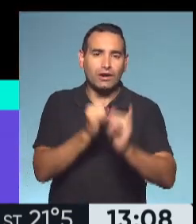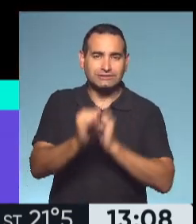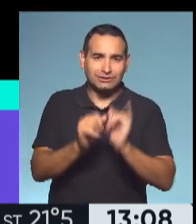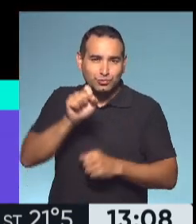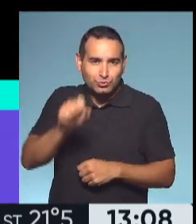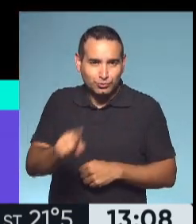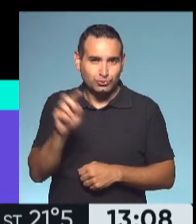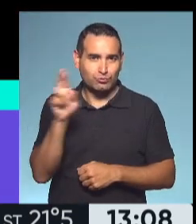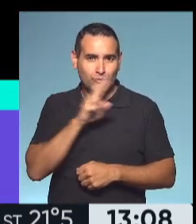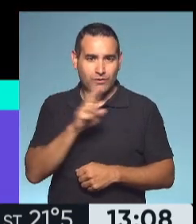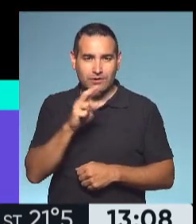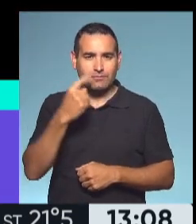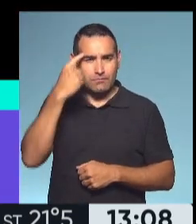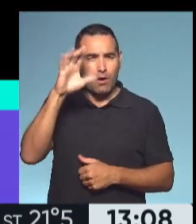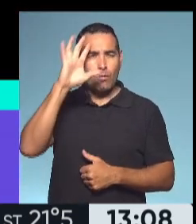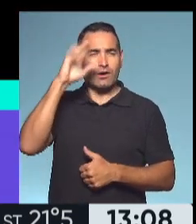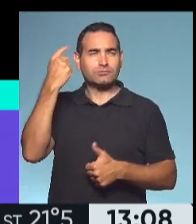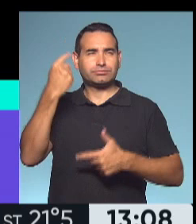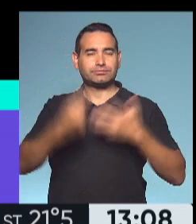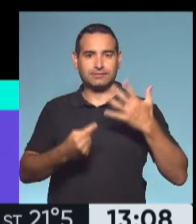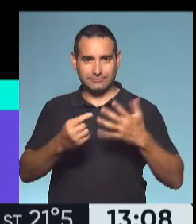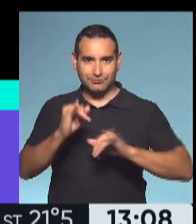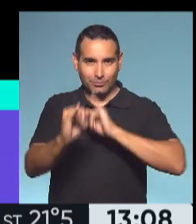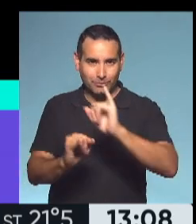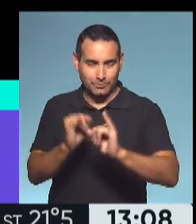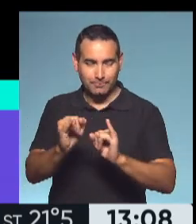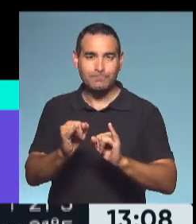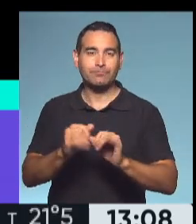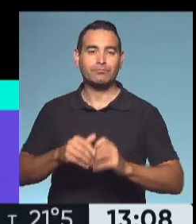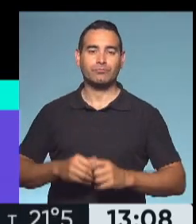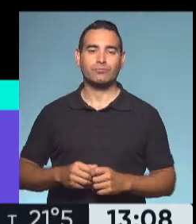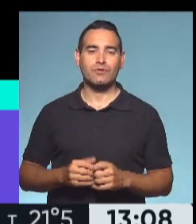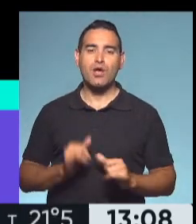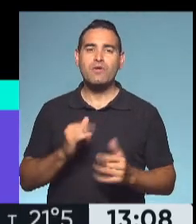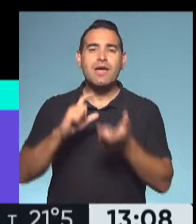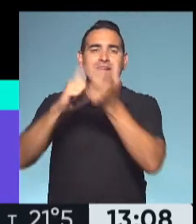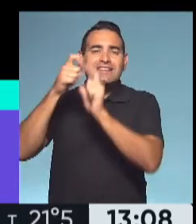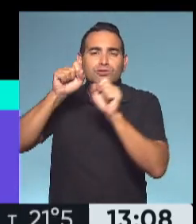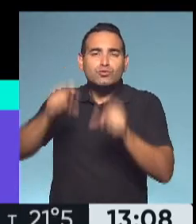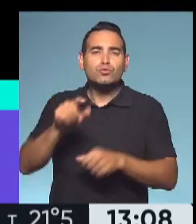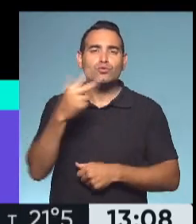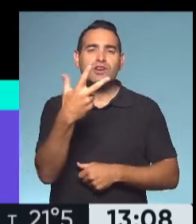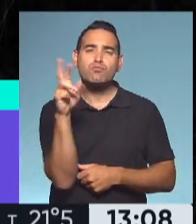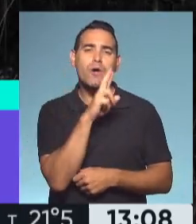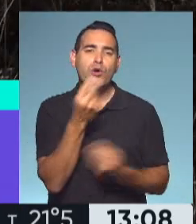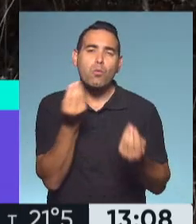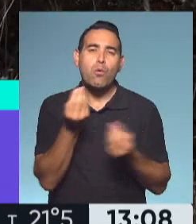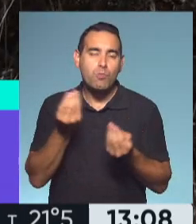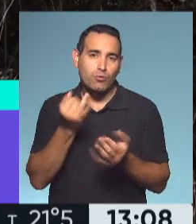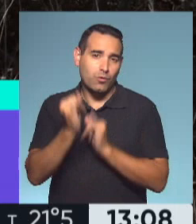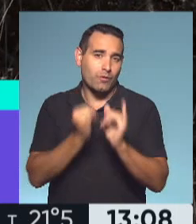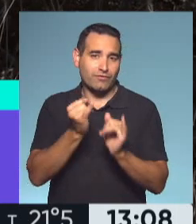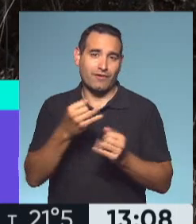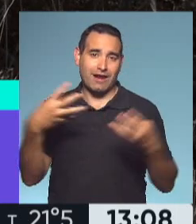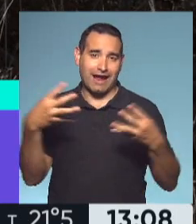recuperar esos recuerdos y contar cómo fue la experiencia de estas 3 mujeres durante la